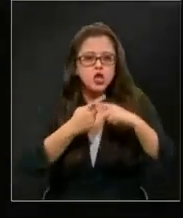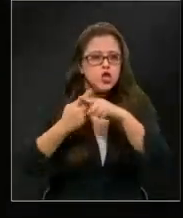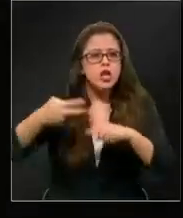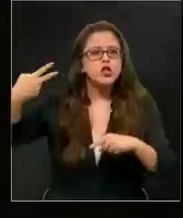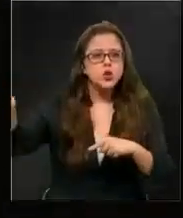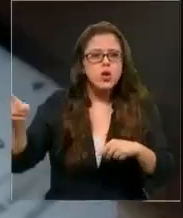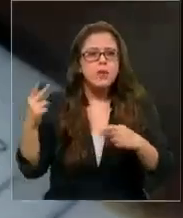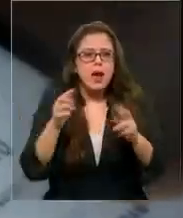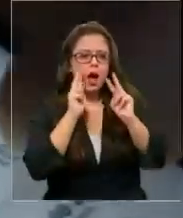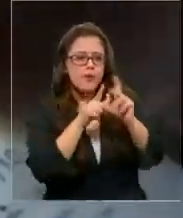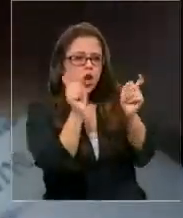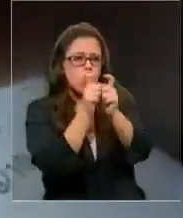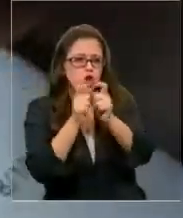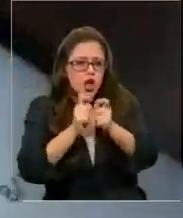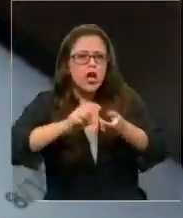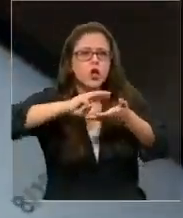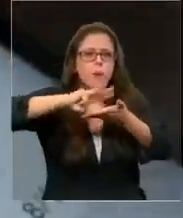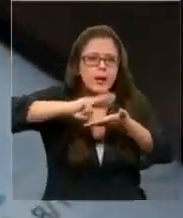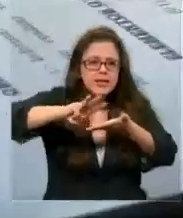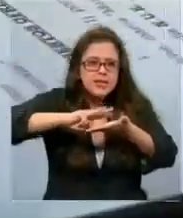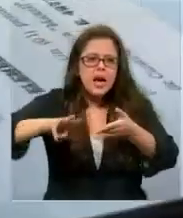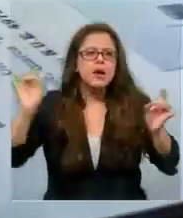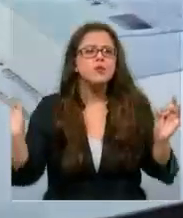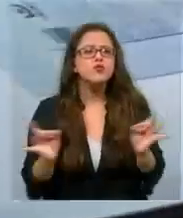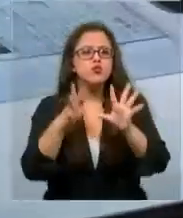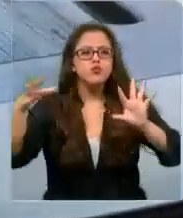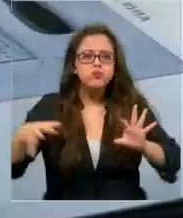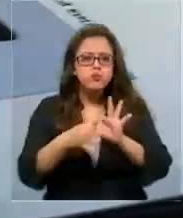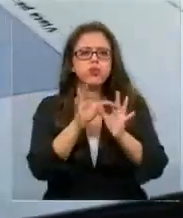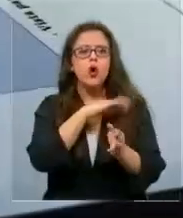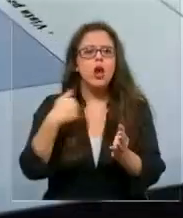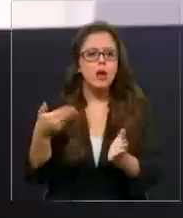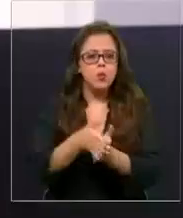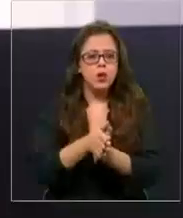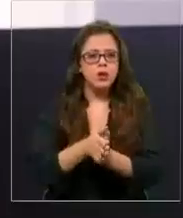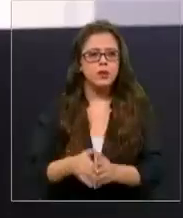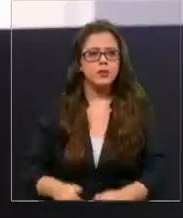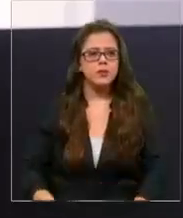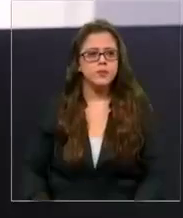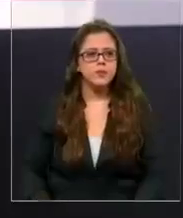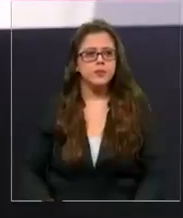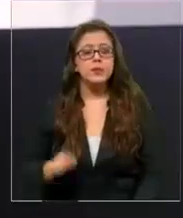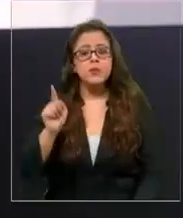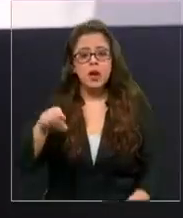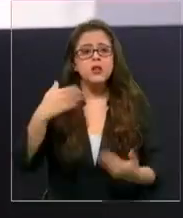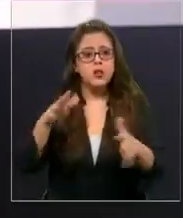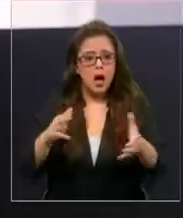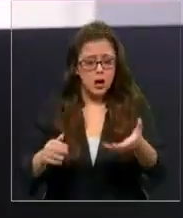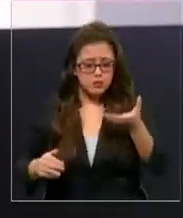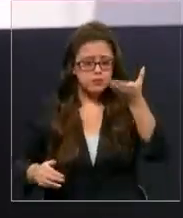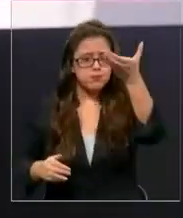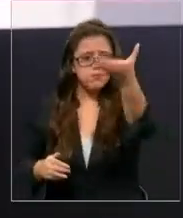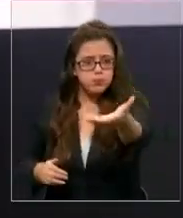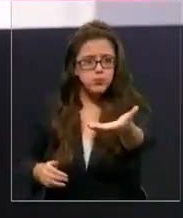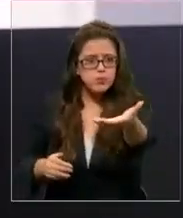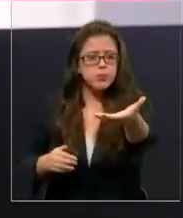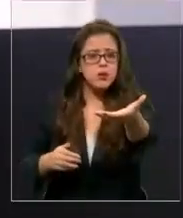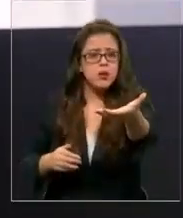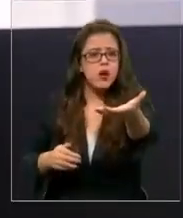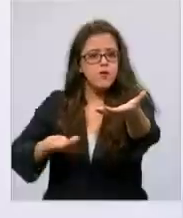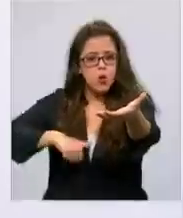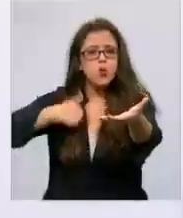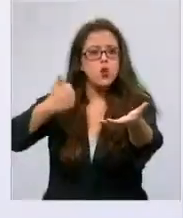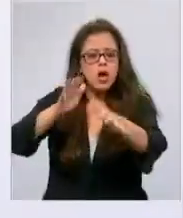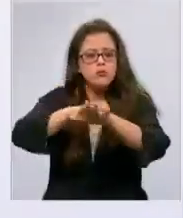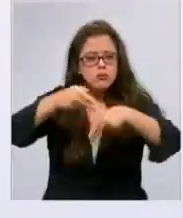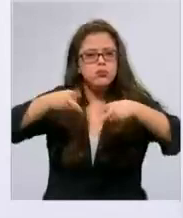amistades, contactos y mensajes que tuvieran relación con el homicida. Él entregó voluntariamente su teléfono, autorizó que